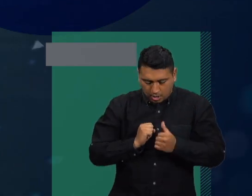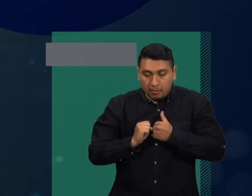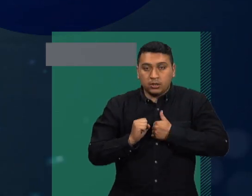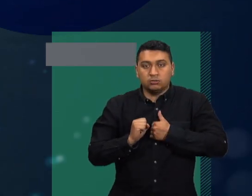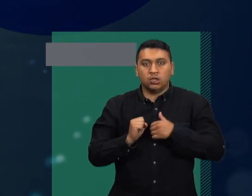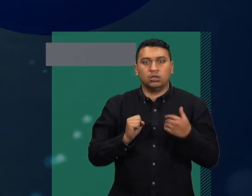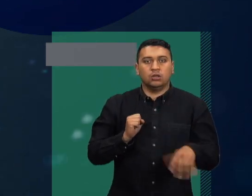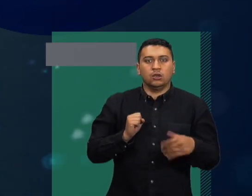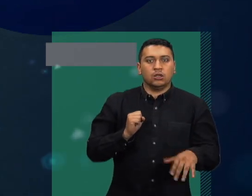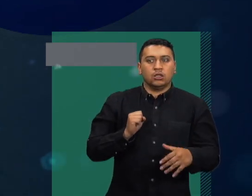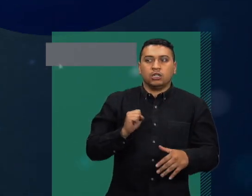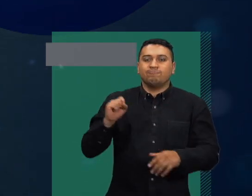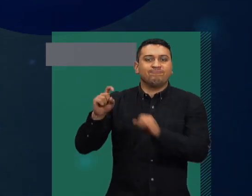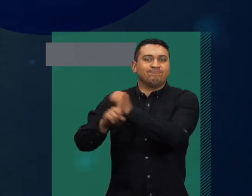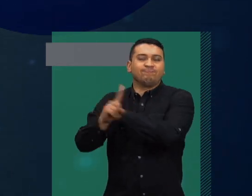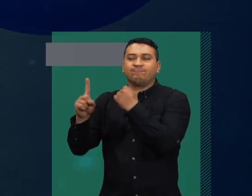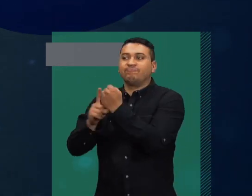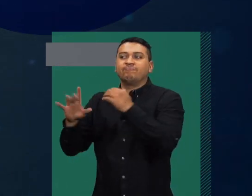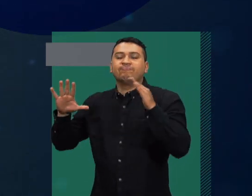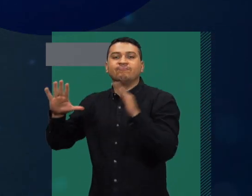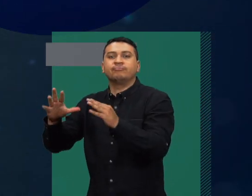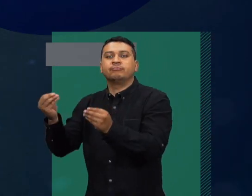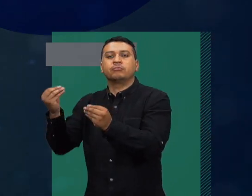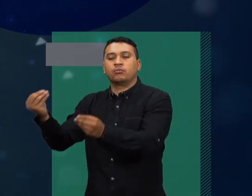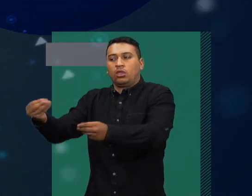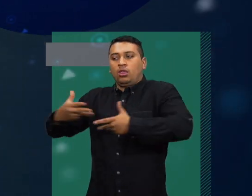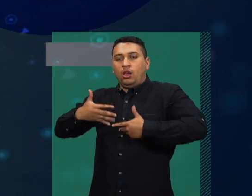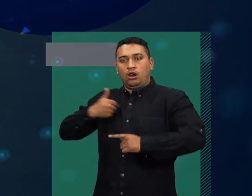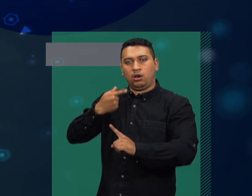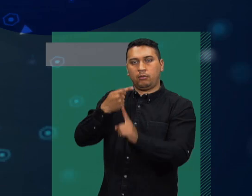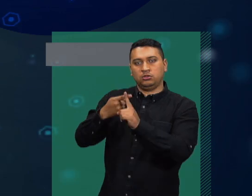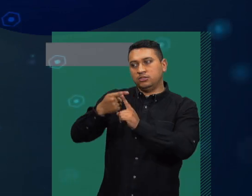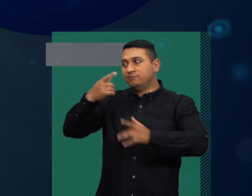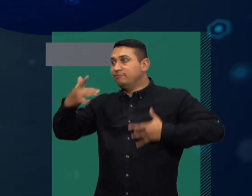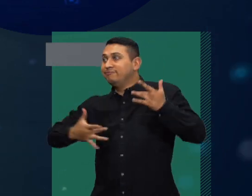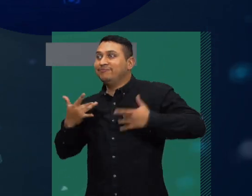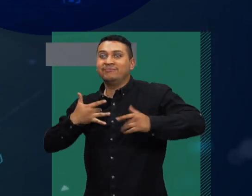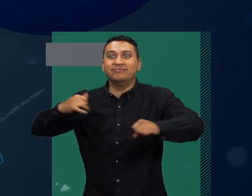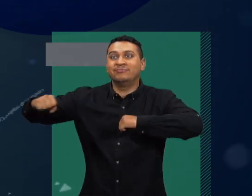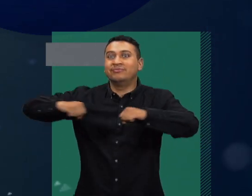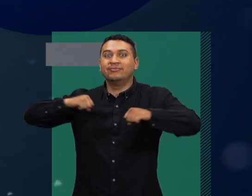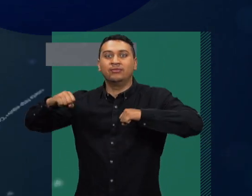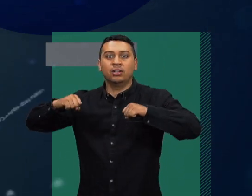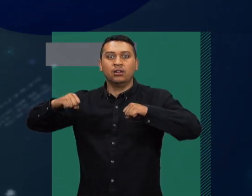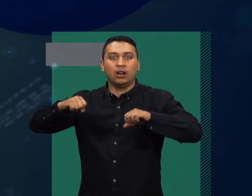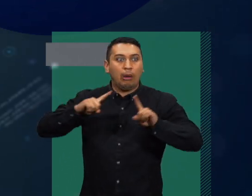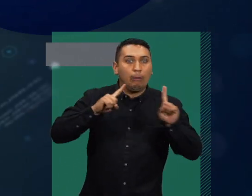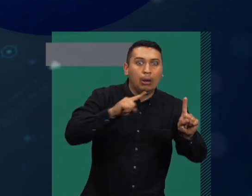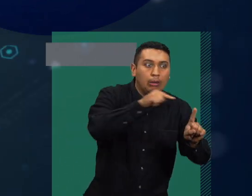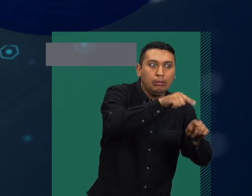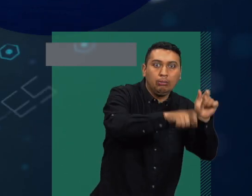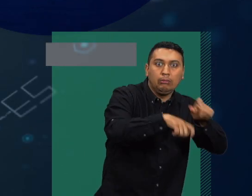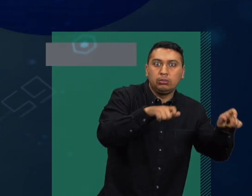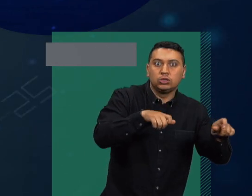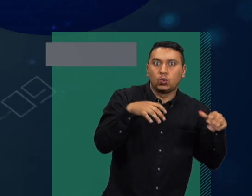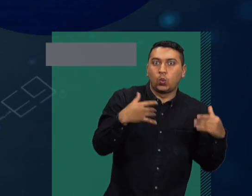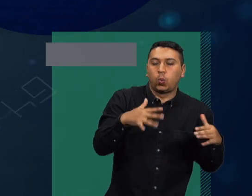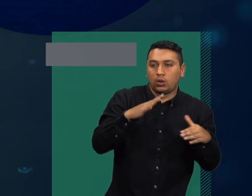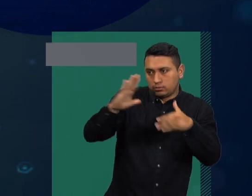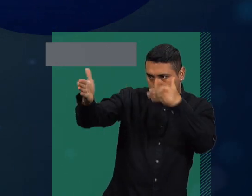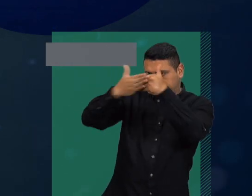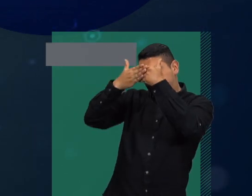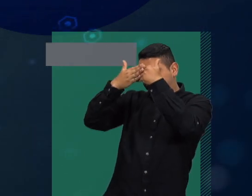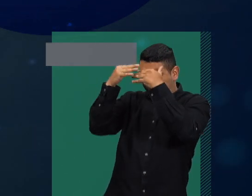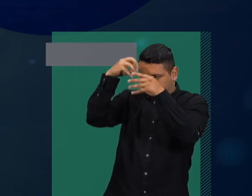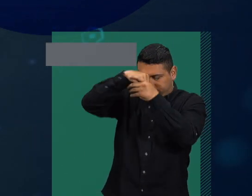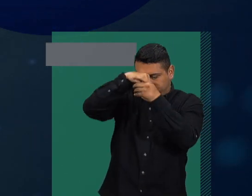y para no estar pensando en cómo estamos y en cómo nos sentimos y pues mucha gente que se encuentra encerradas como bueno, me siento así. ¿Qué me da